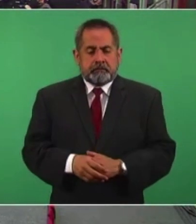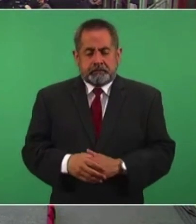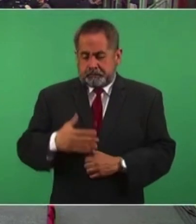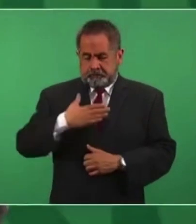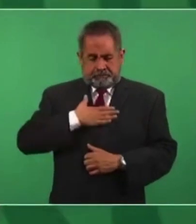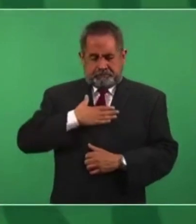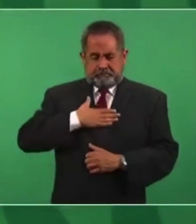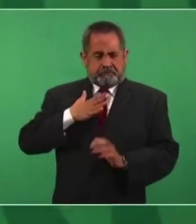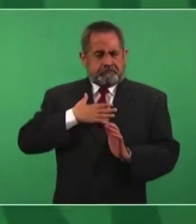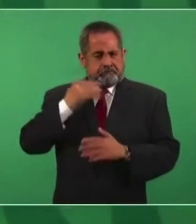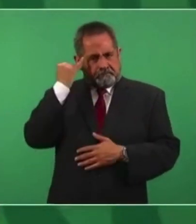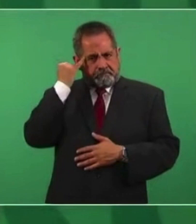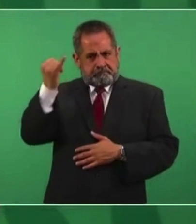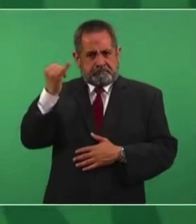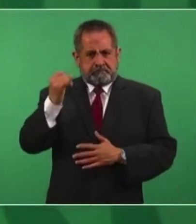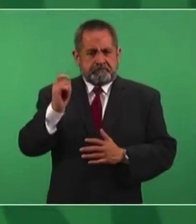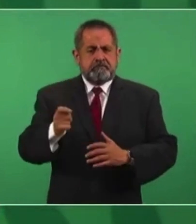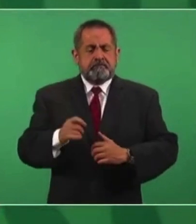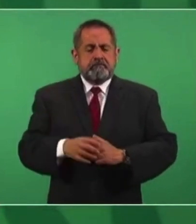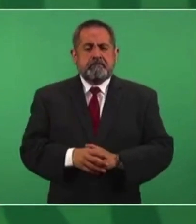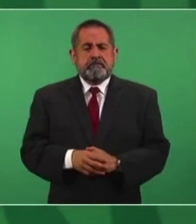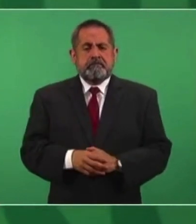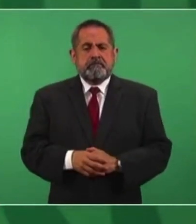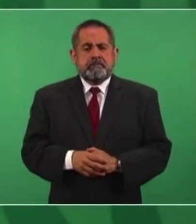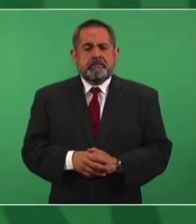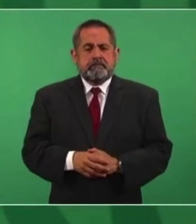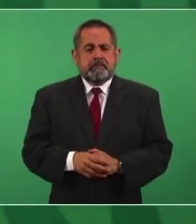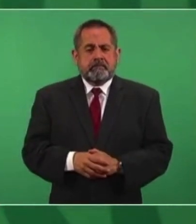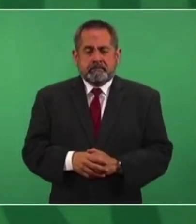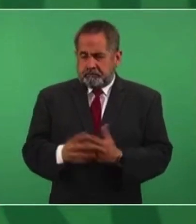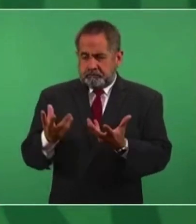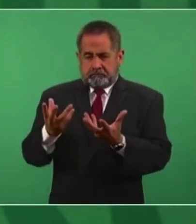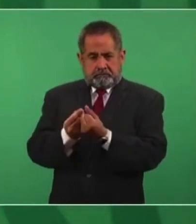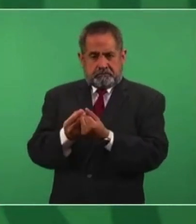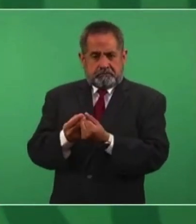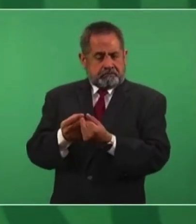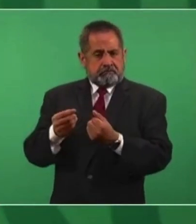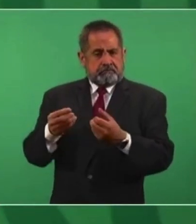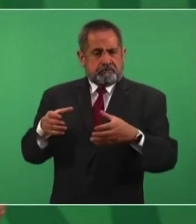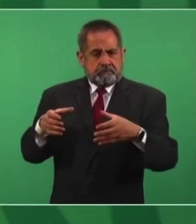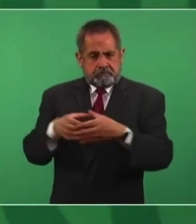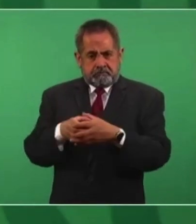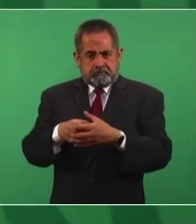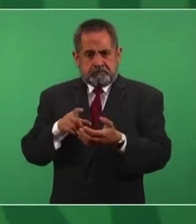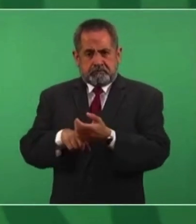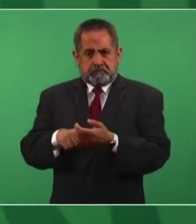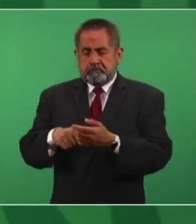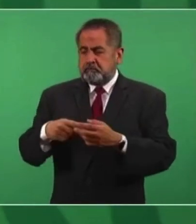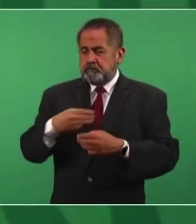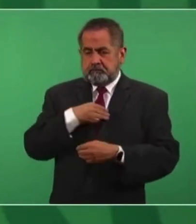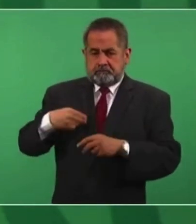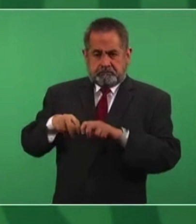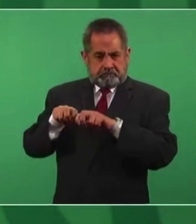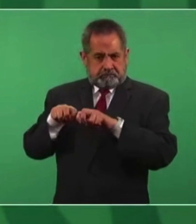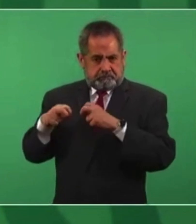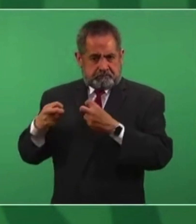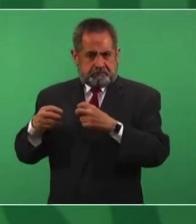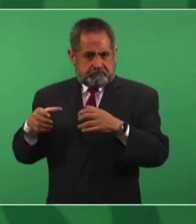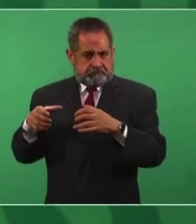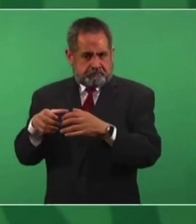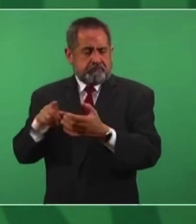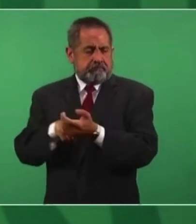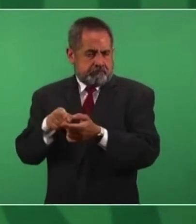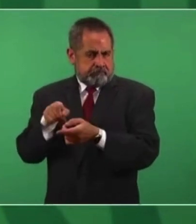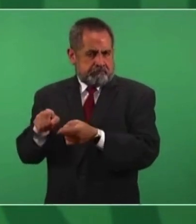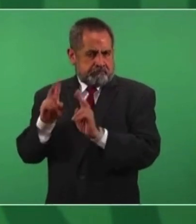postura es que se reúnan miembros del gabinete que tienen que ver con este asunto